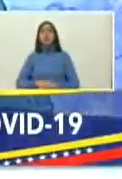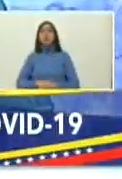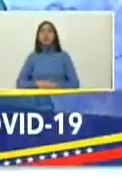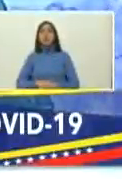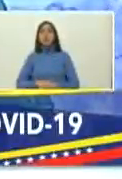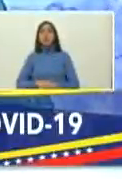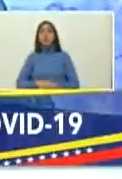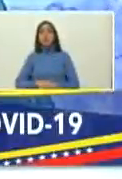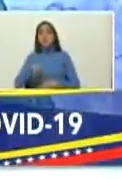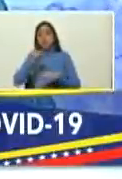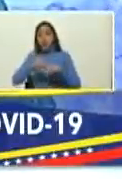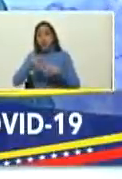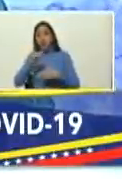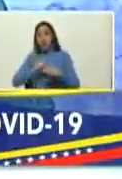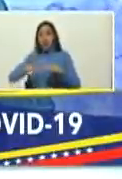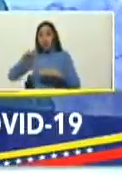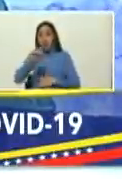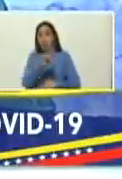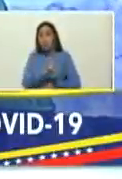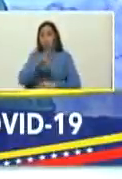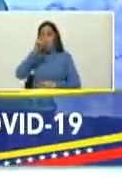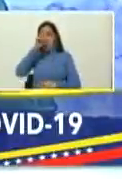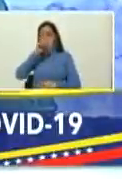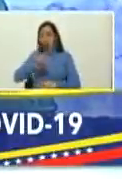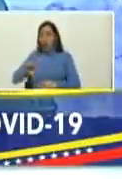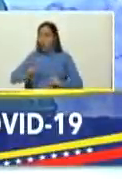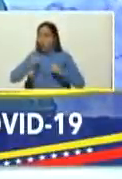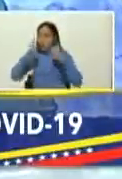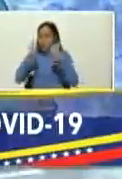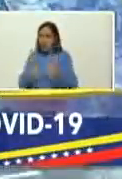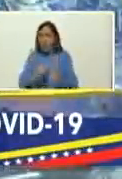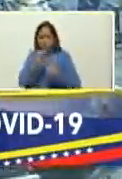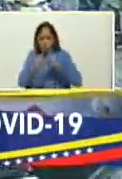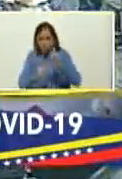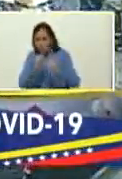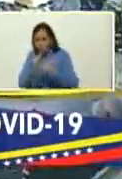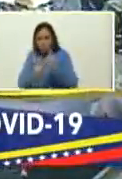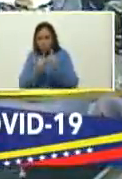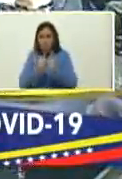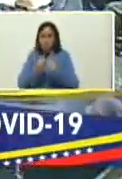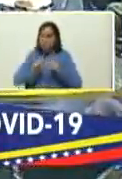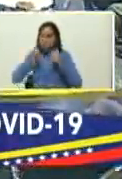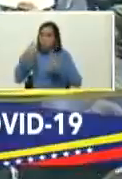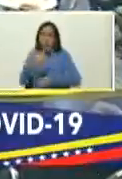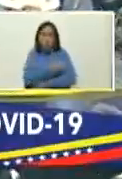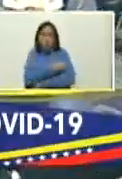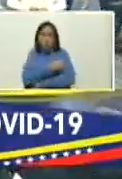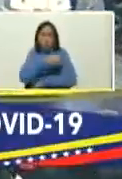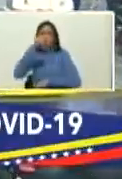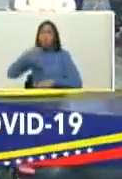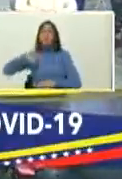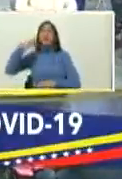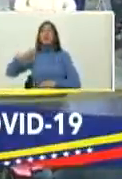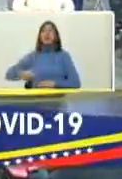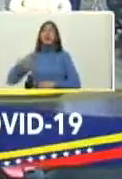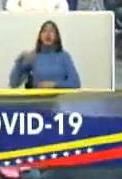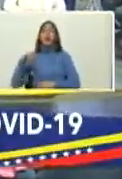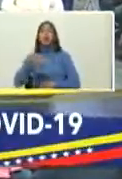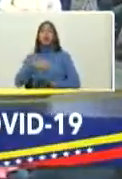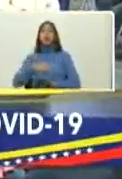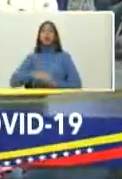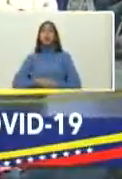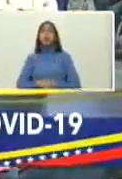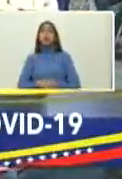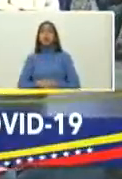niñas mayores de dos años de dos años en adelante llega la vacunación para los niños y niñas